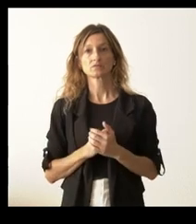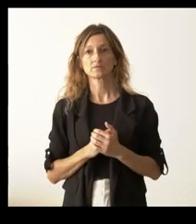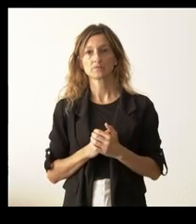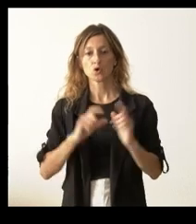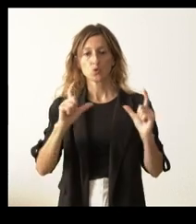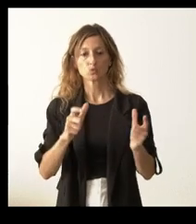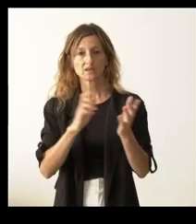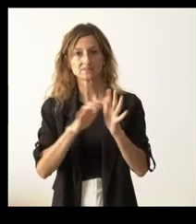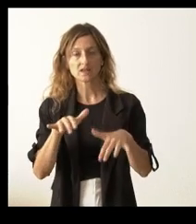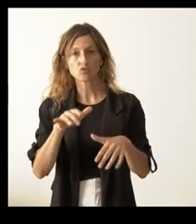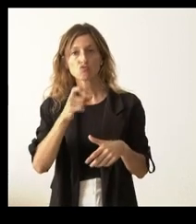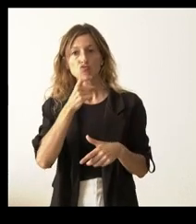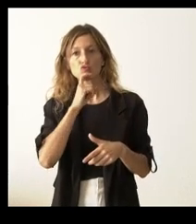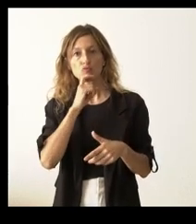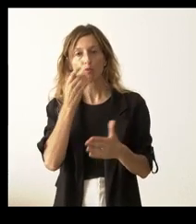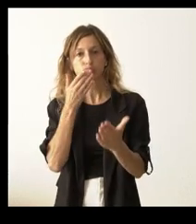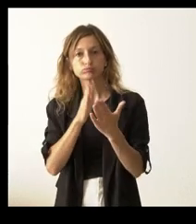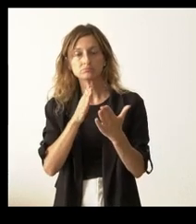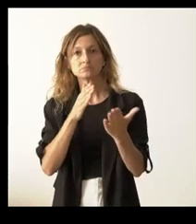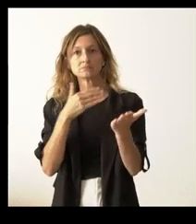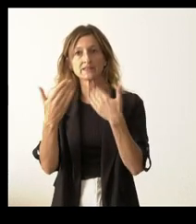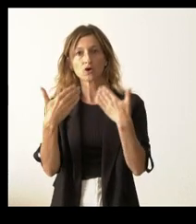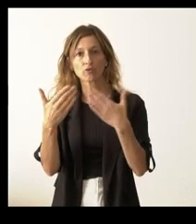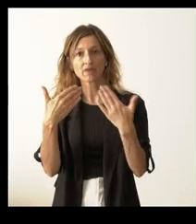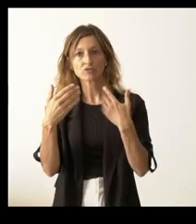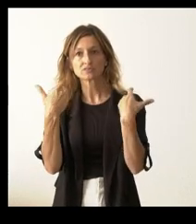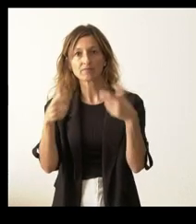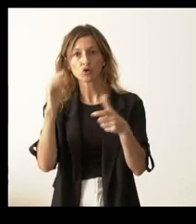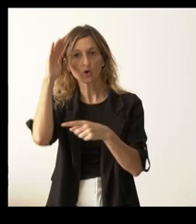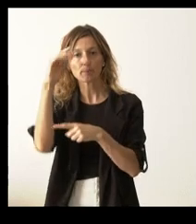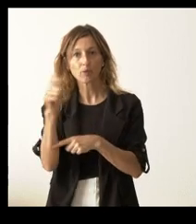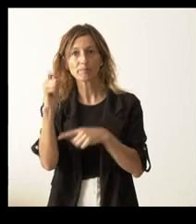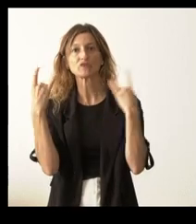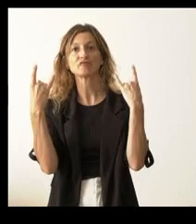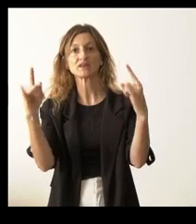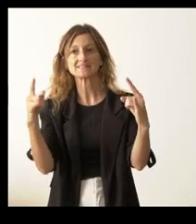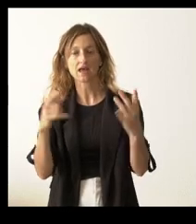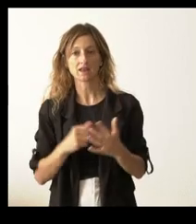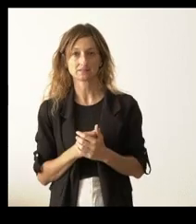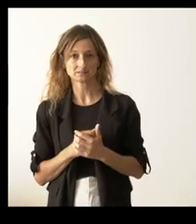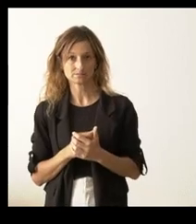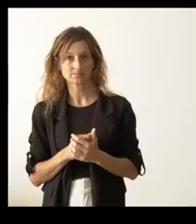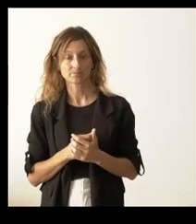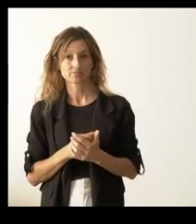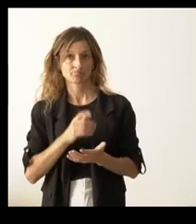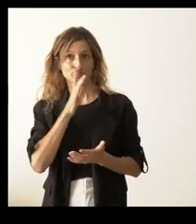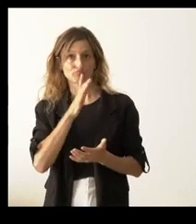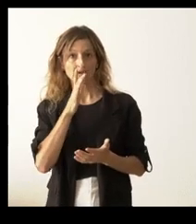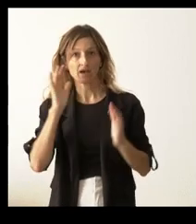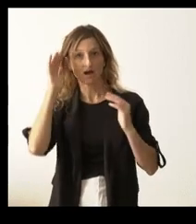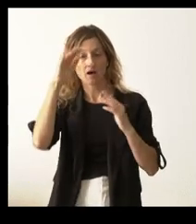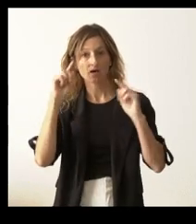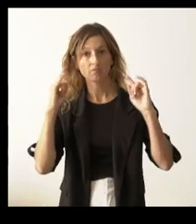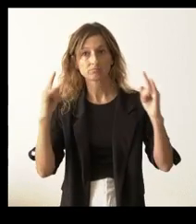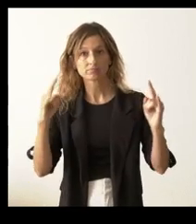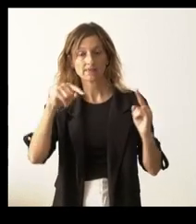Junta de Castilla y León a las negociaciones con el sector de los bomberos forestales o la intención de que haya bomberos forestales